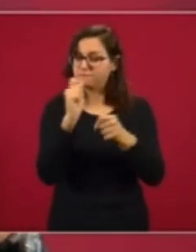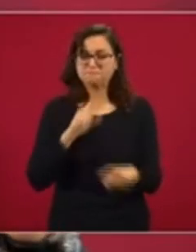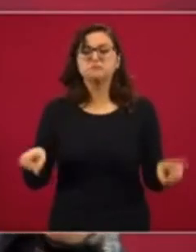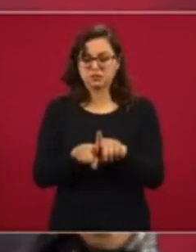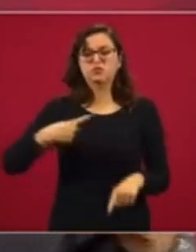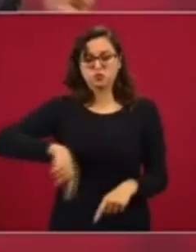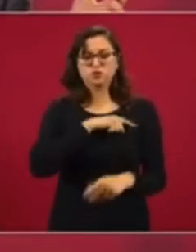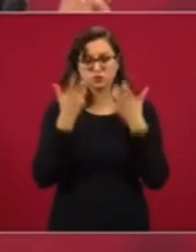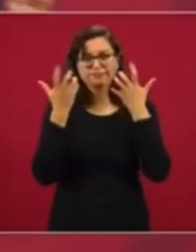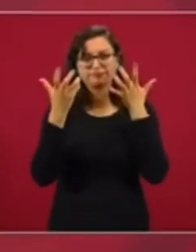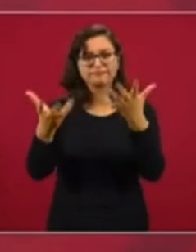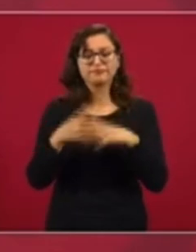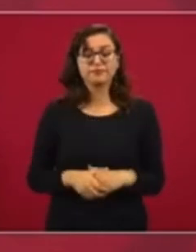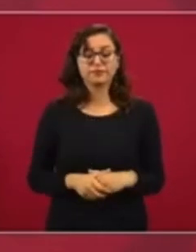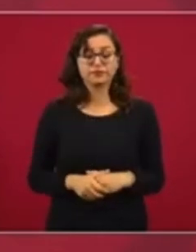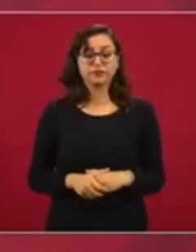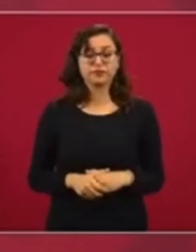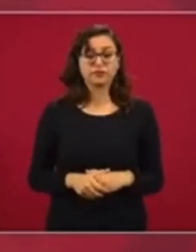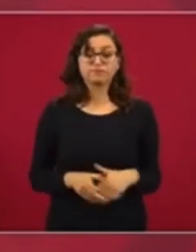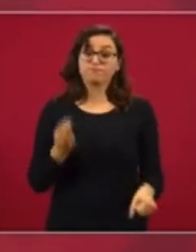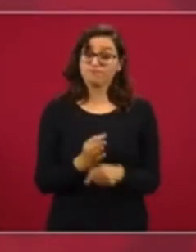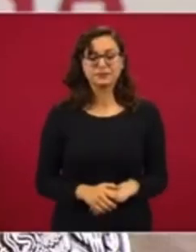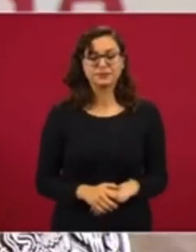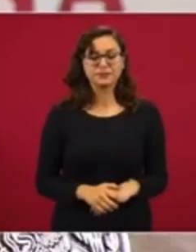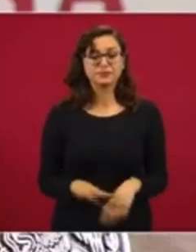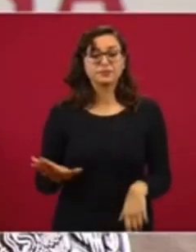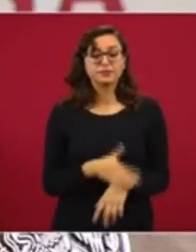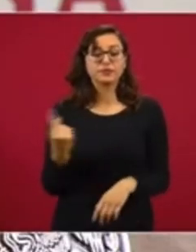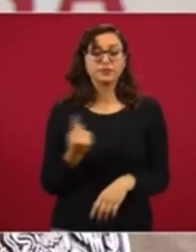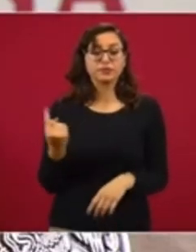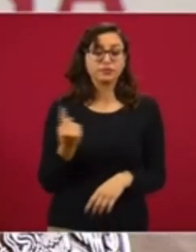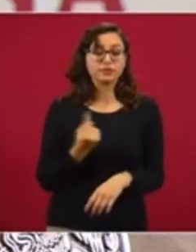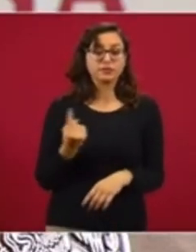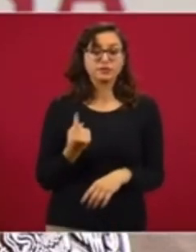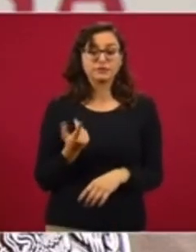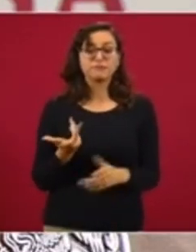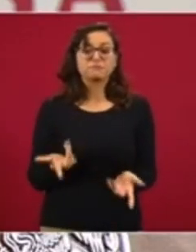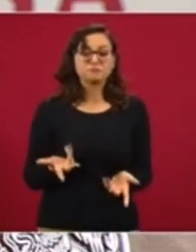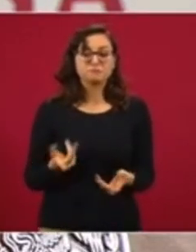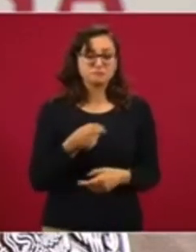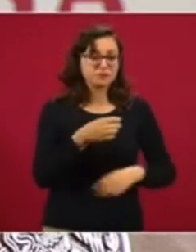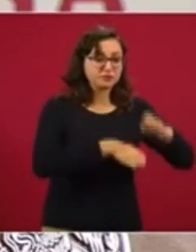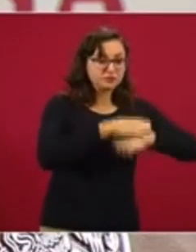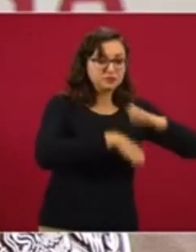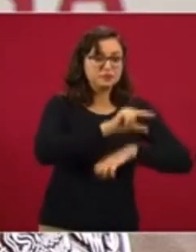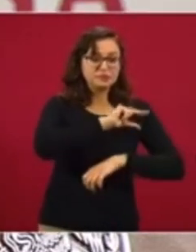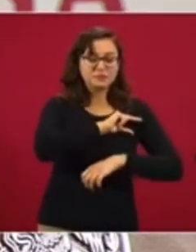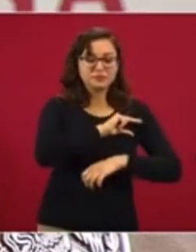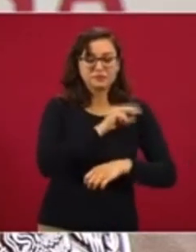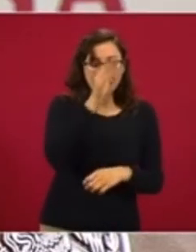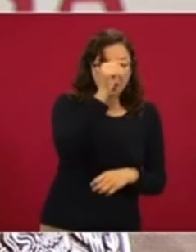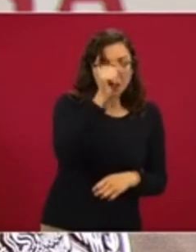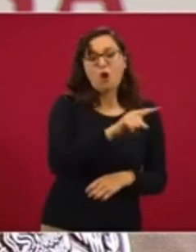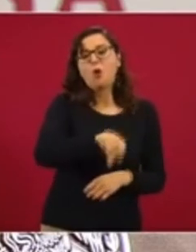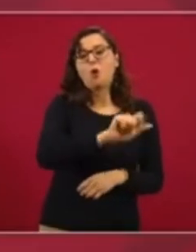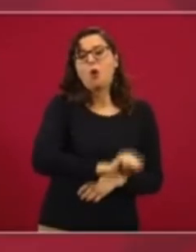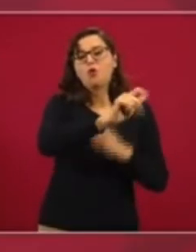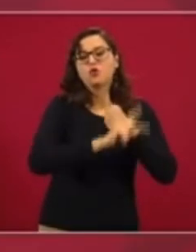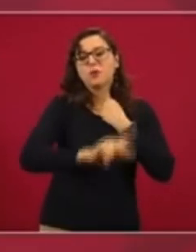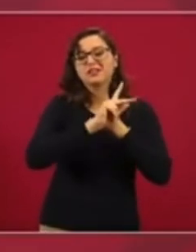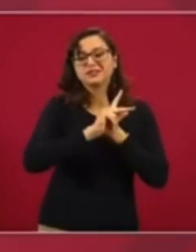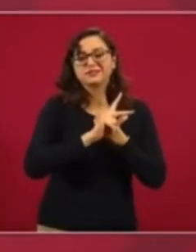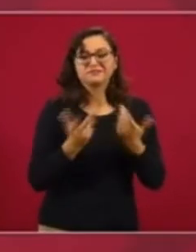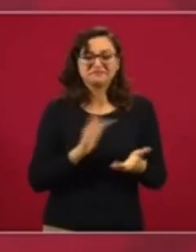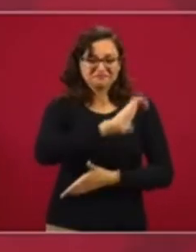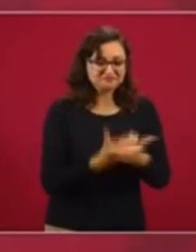Entonces nos enfrentamos a toda una resistencia, porque se hicieron acuerdos con las empresas particulares, sobre todo extranjeras, para comprarles